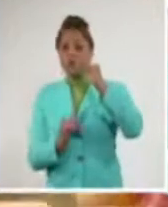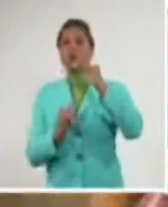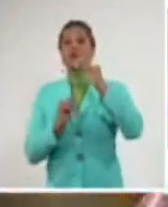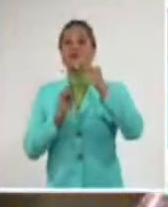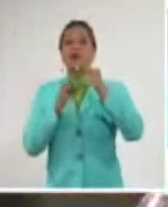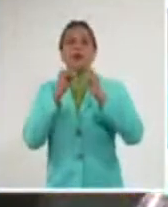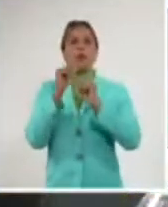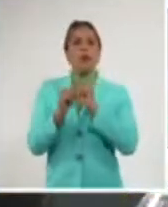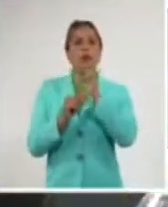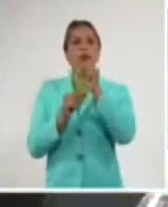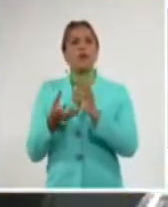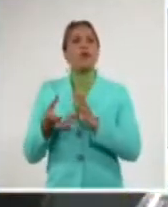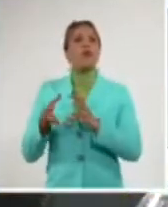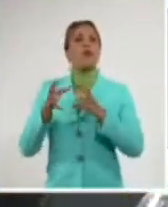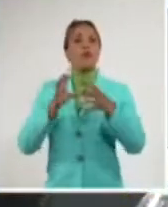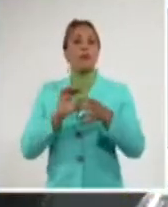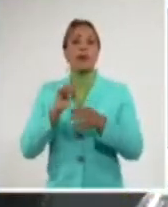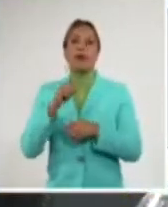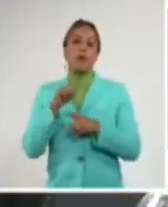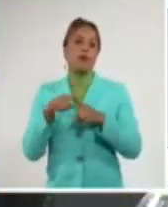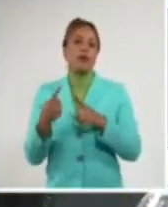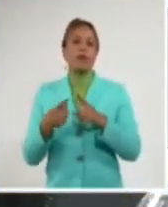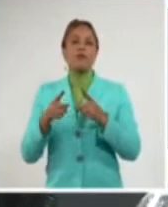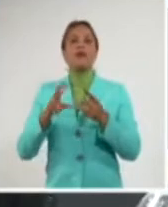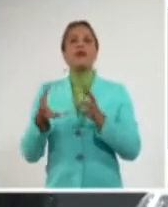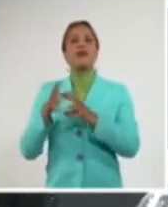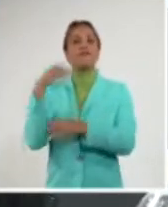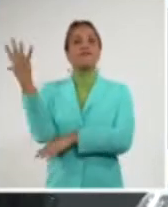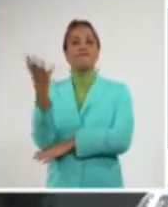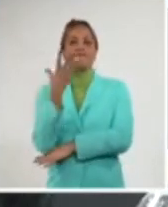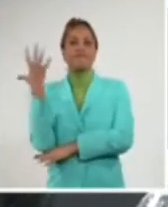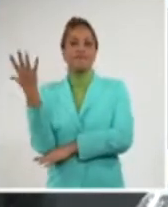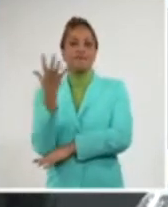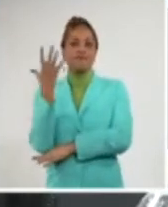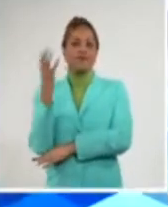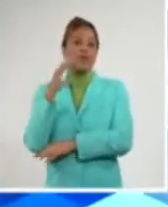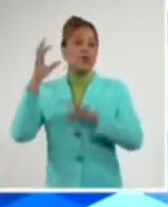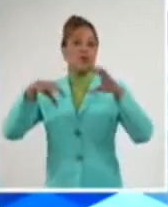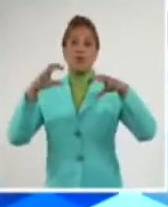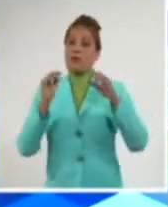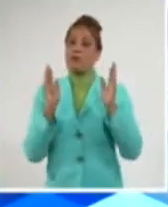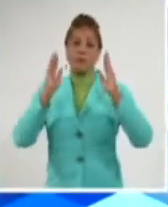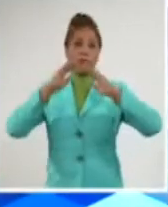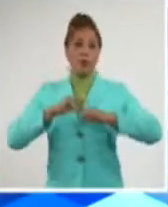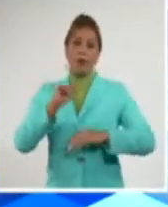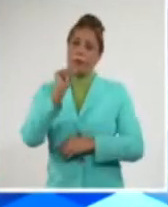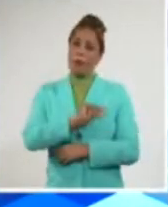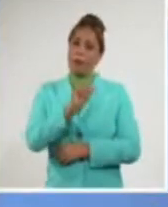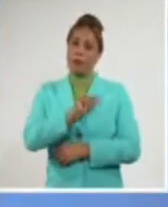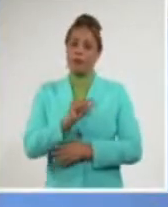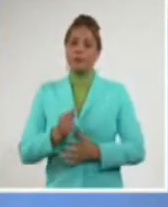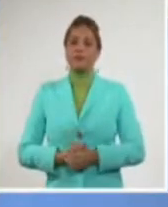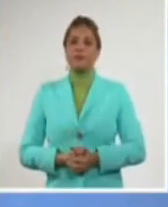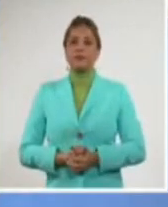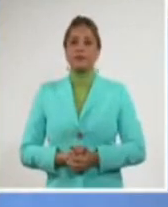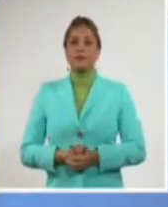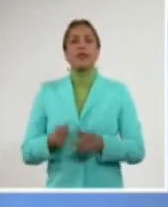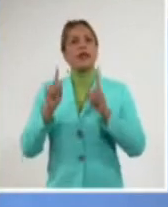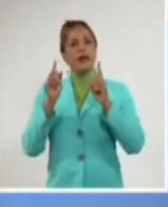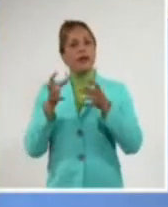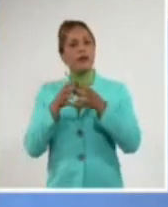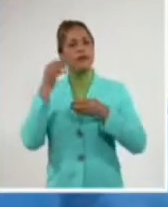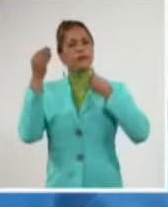ido complejizando cada día más por el tema del cambio climático, ya no son seis meses de lluvia. Esta sesión analizó el